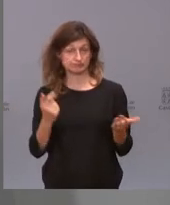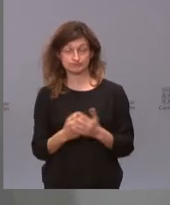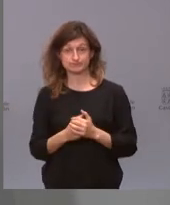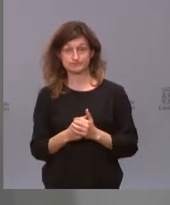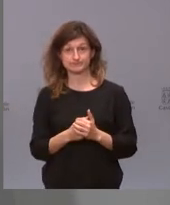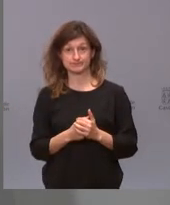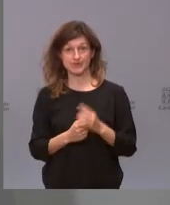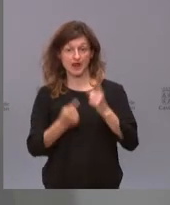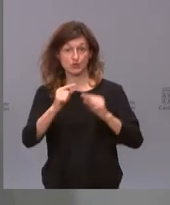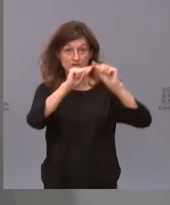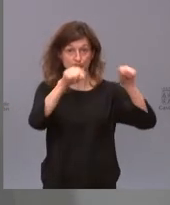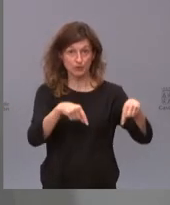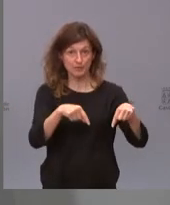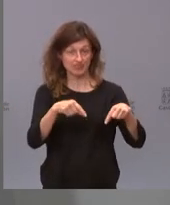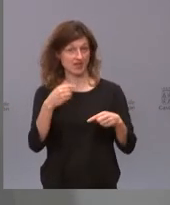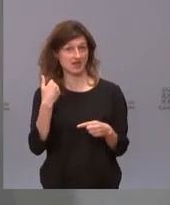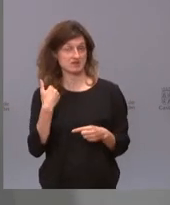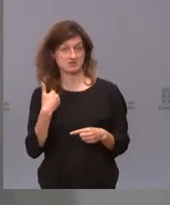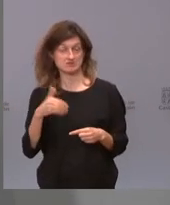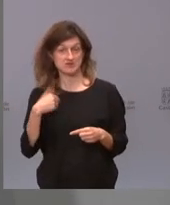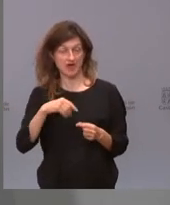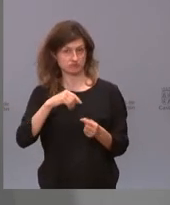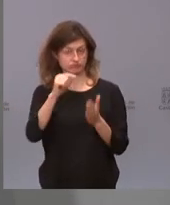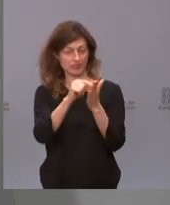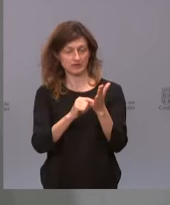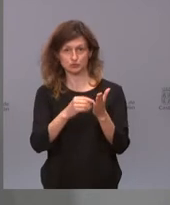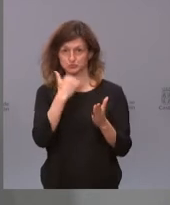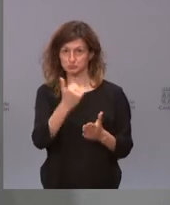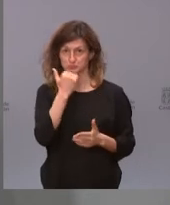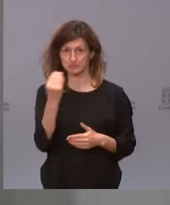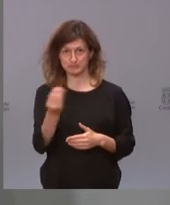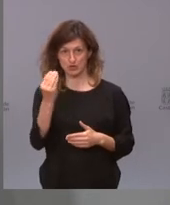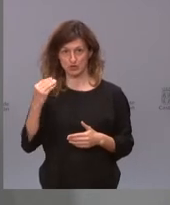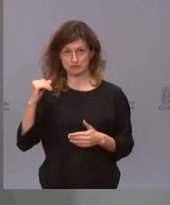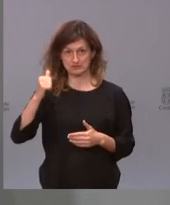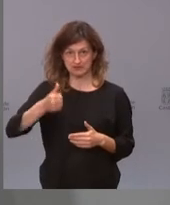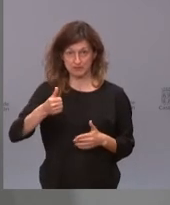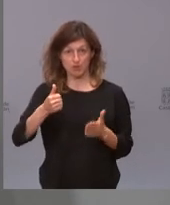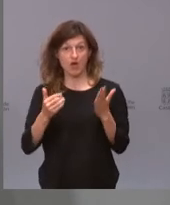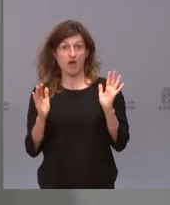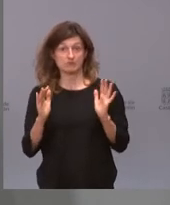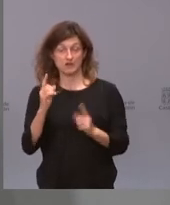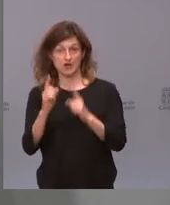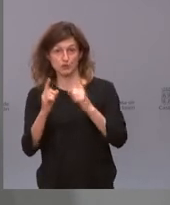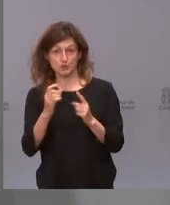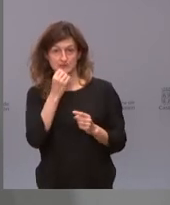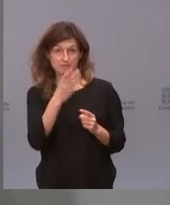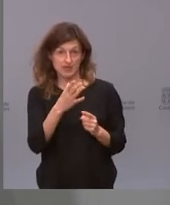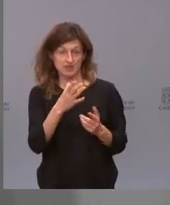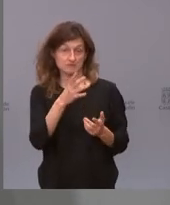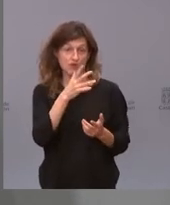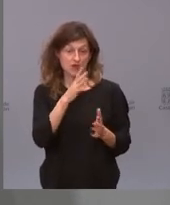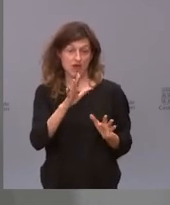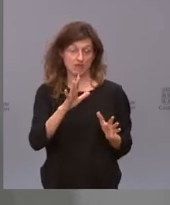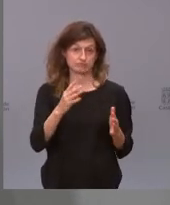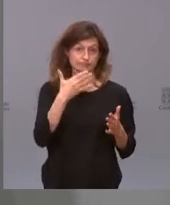provincias que llevan teniendo buenos datos durante tiempo, aunque algunas iban bien y de